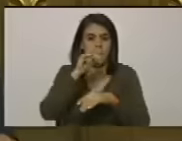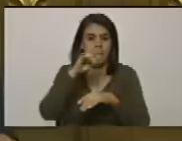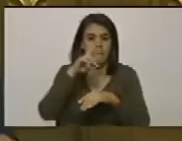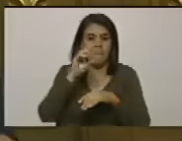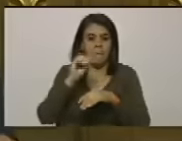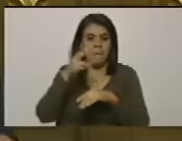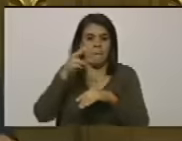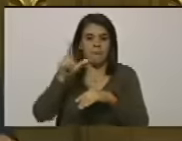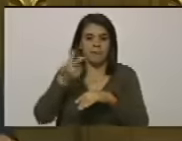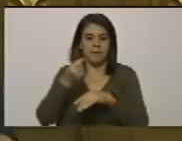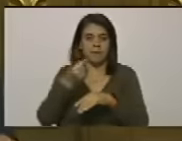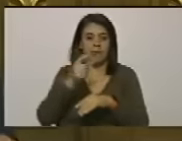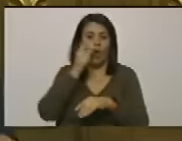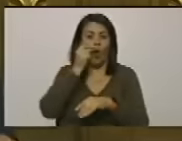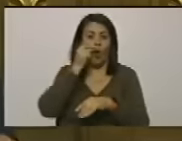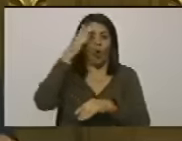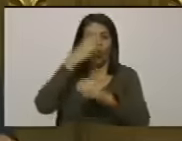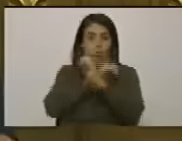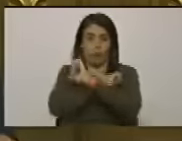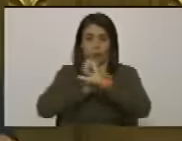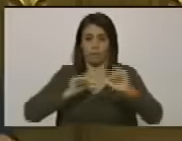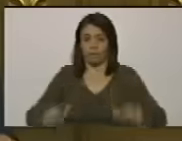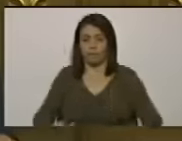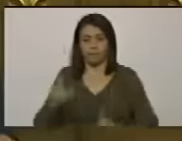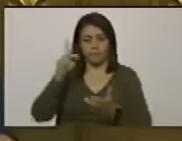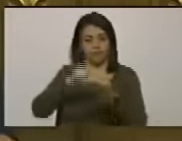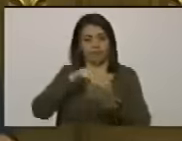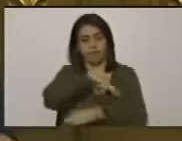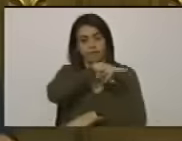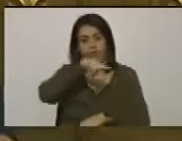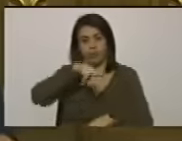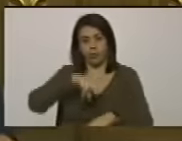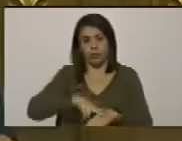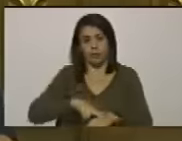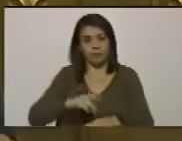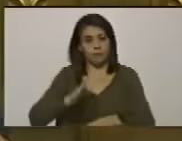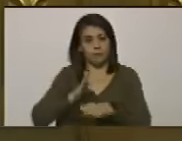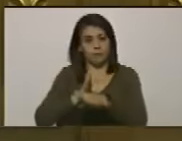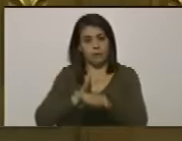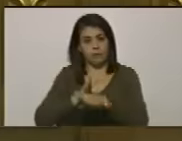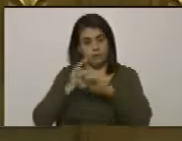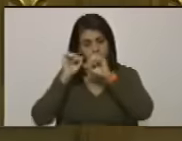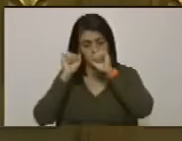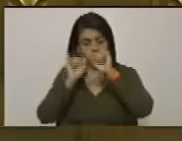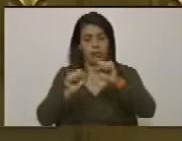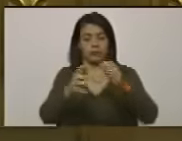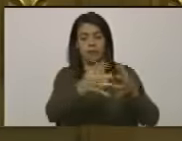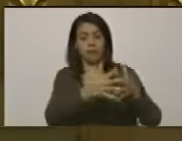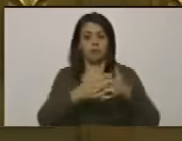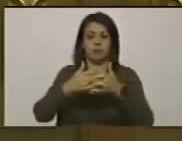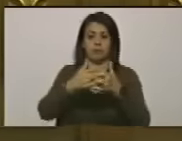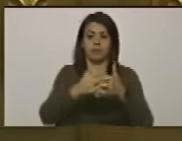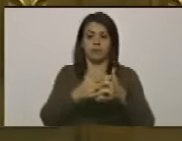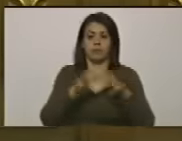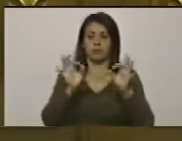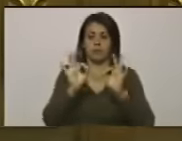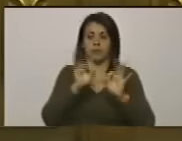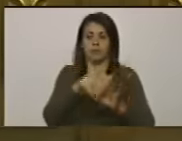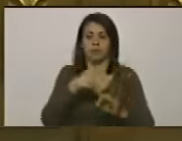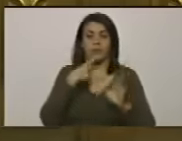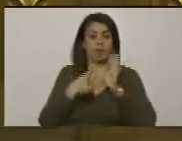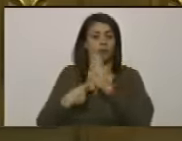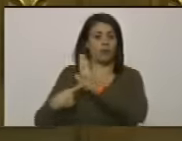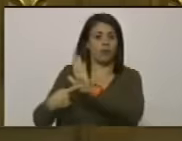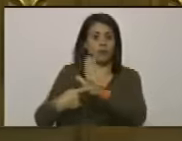un soldado patriota nacionalista antiimperialista dio